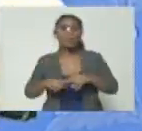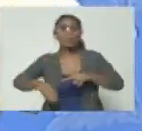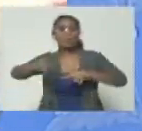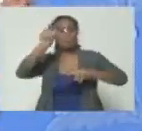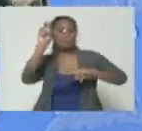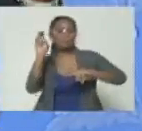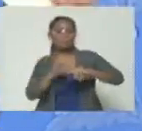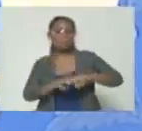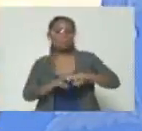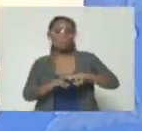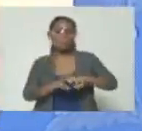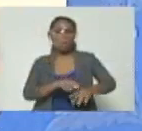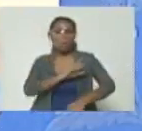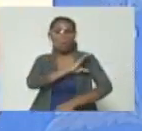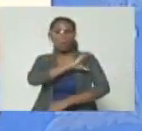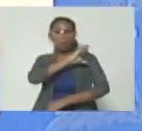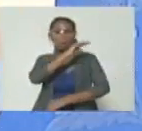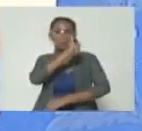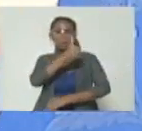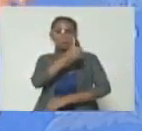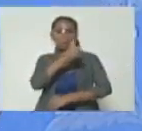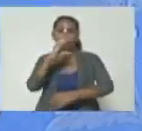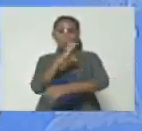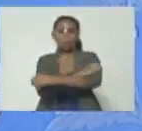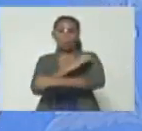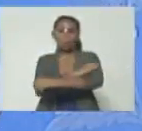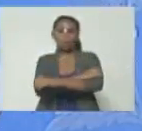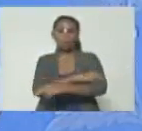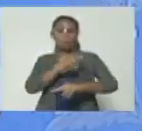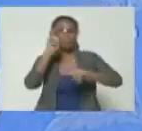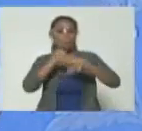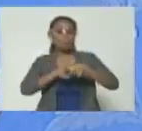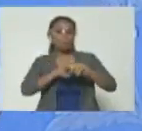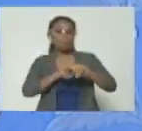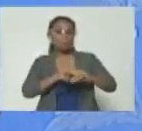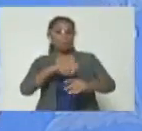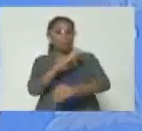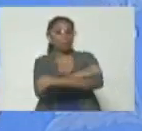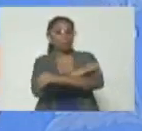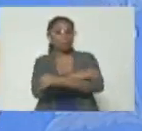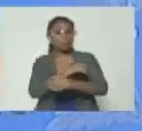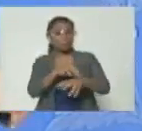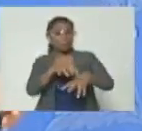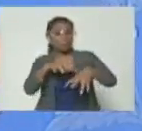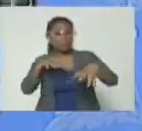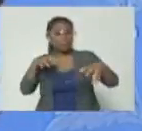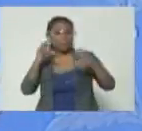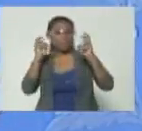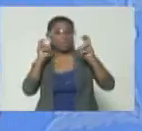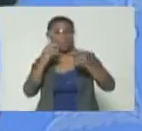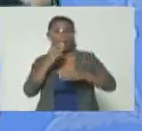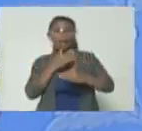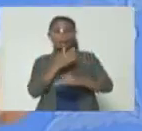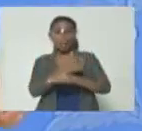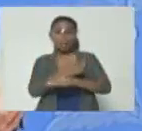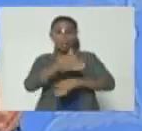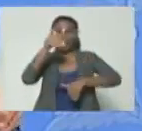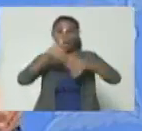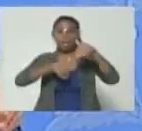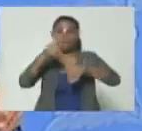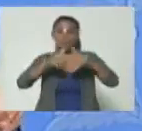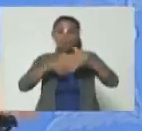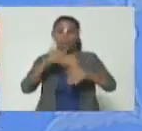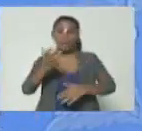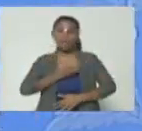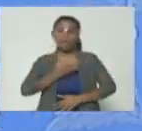con los dirigentes opositores y buscamos la mayor cantidad posible de condiciones para ir a unas elecciones de